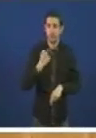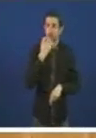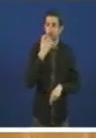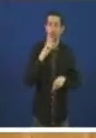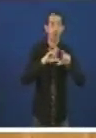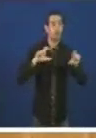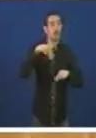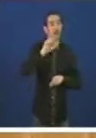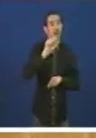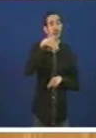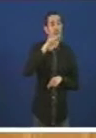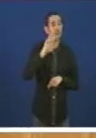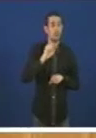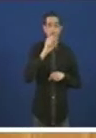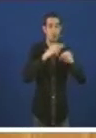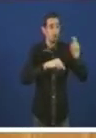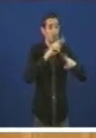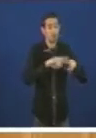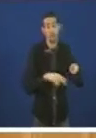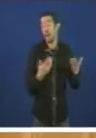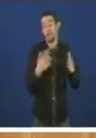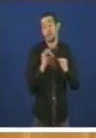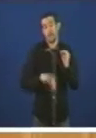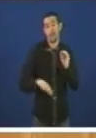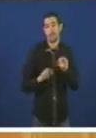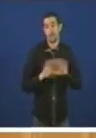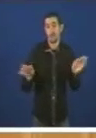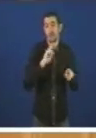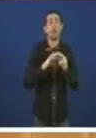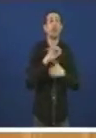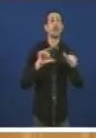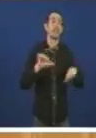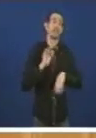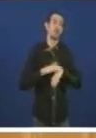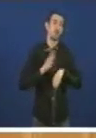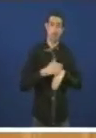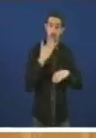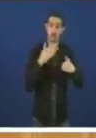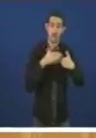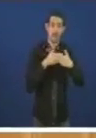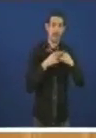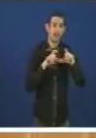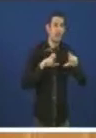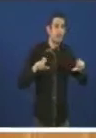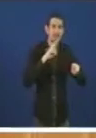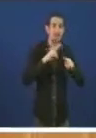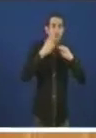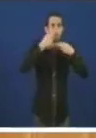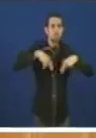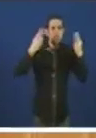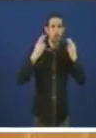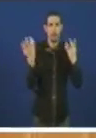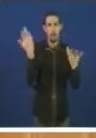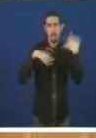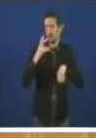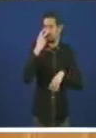Bueno, é unha desgracia da vida É unha desgracia da vida É a crise O DIC Unha empresa pública Que non hai disculpa E logo nos venen Que a